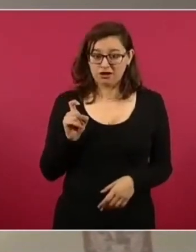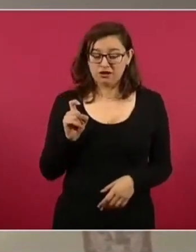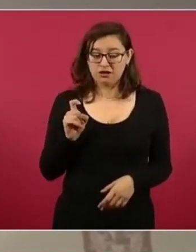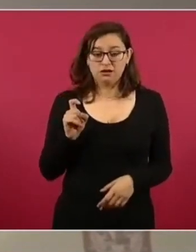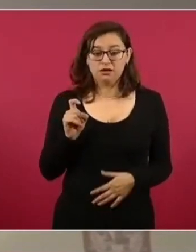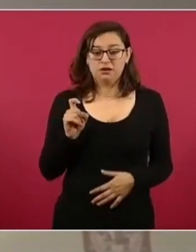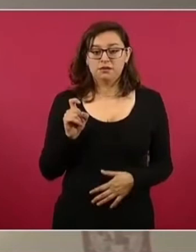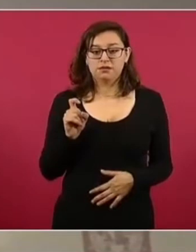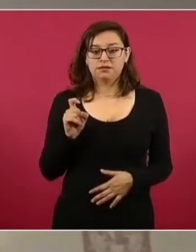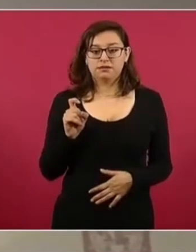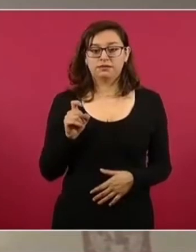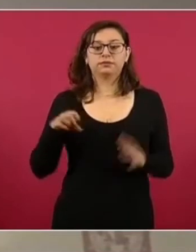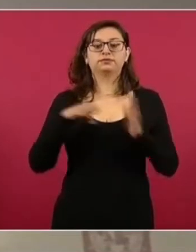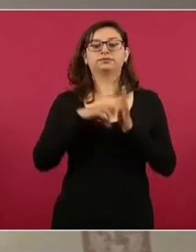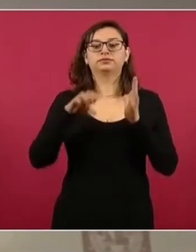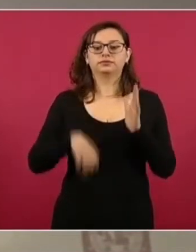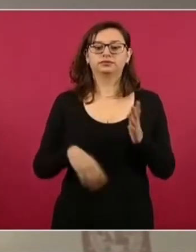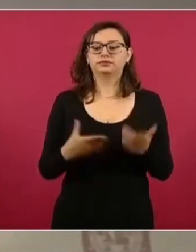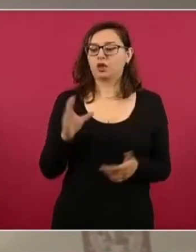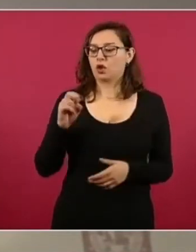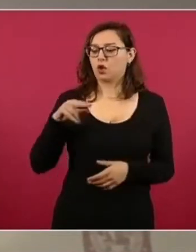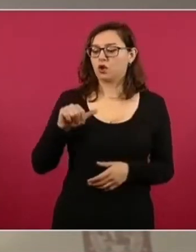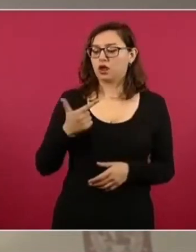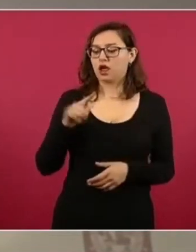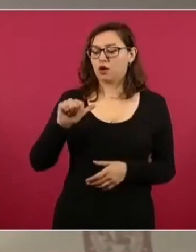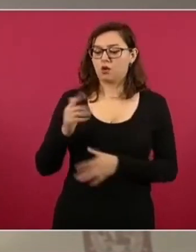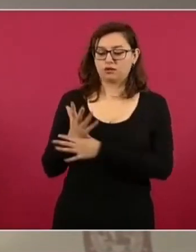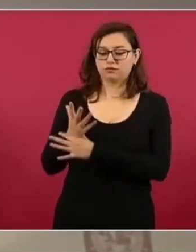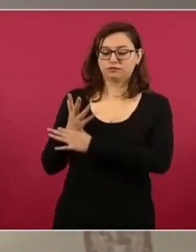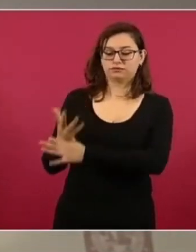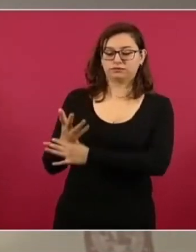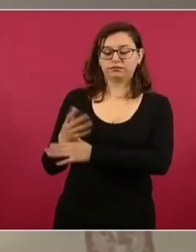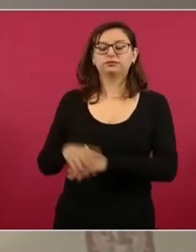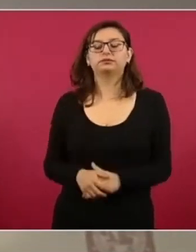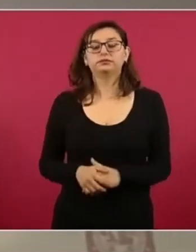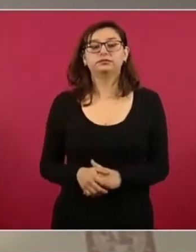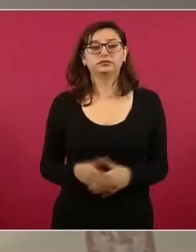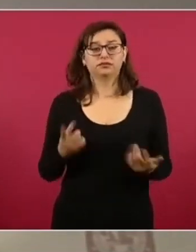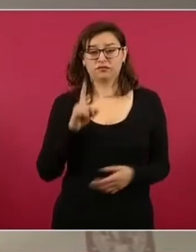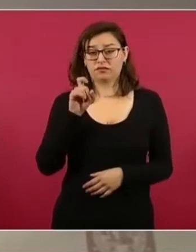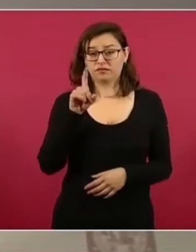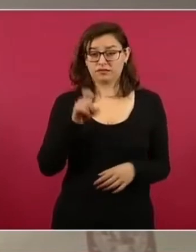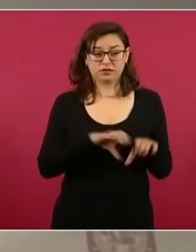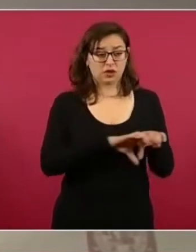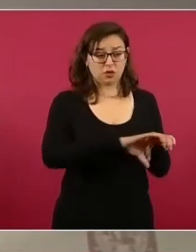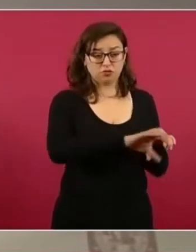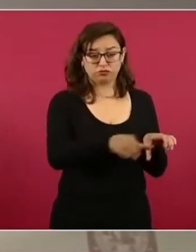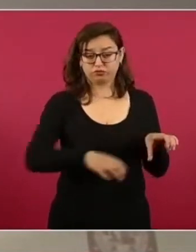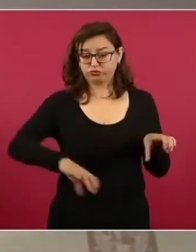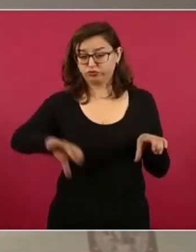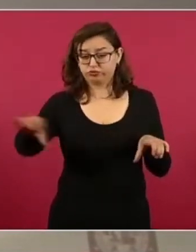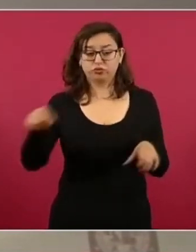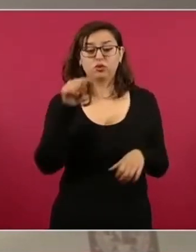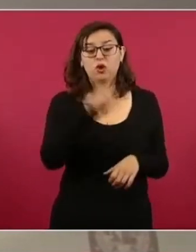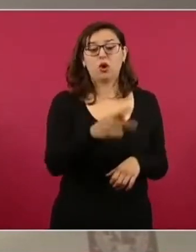donde, por ejemplo, con agua nos comparte que el 80% de la infraestructura de agua del municipio de Pochutla